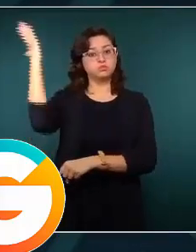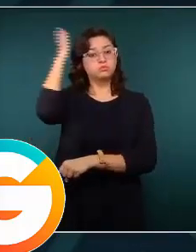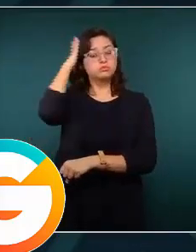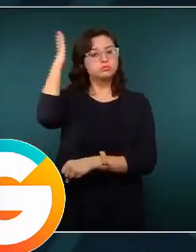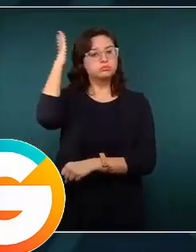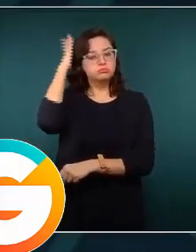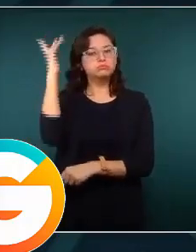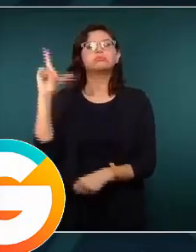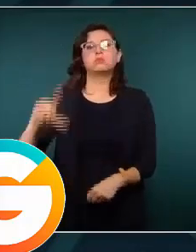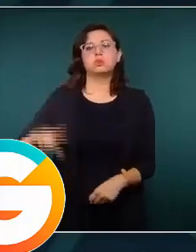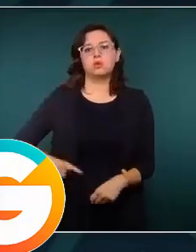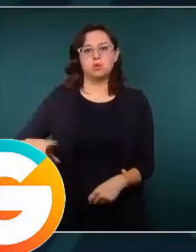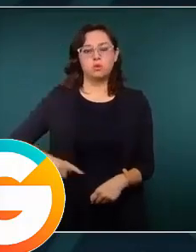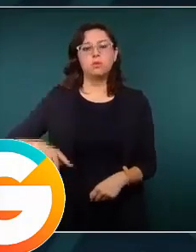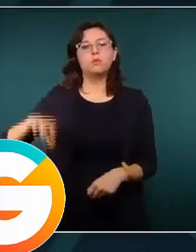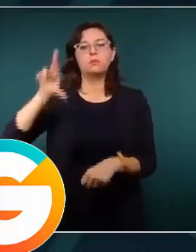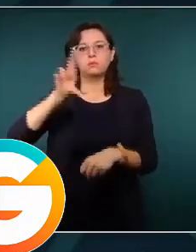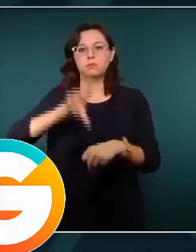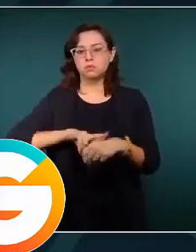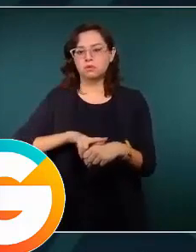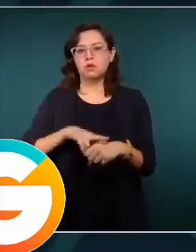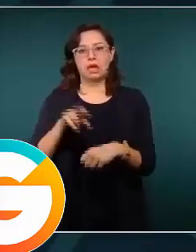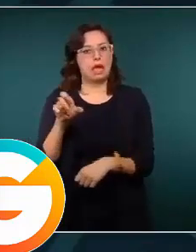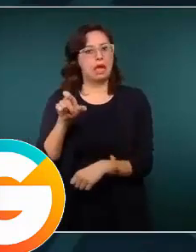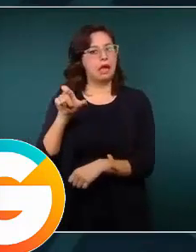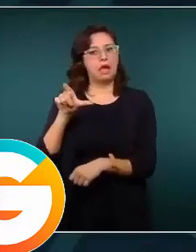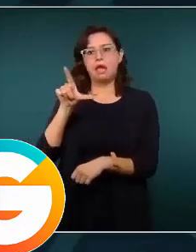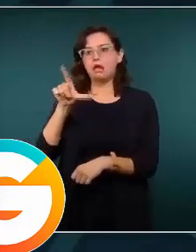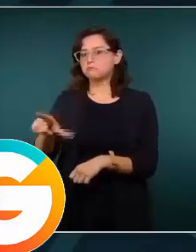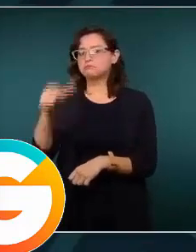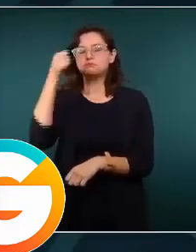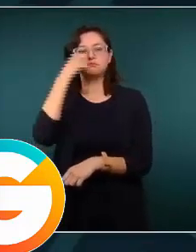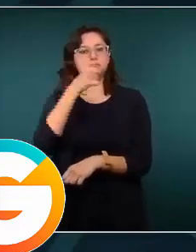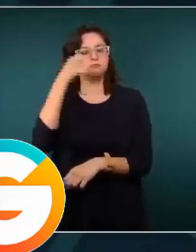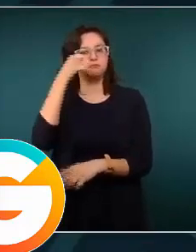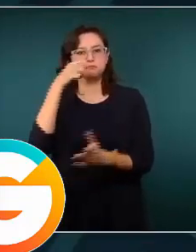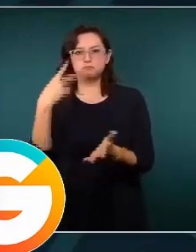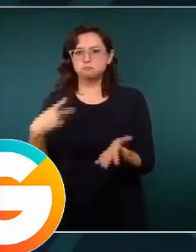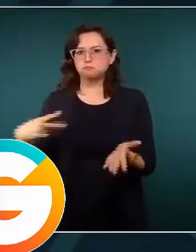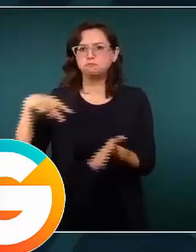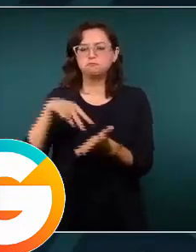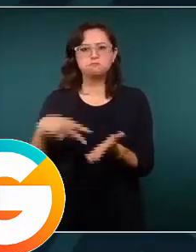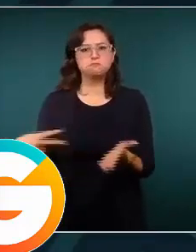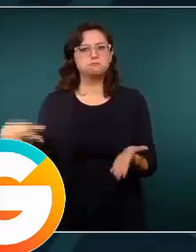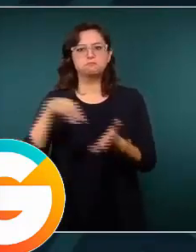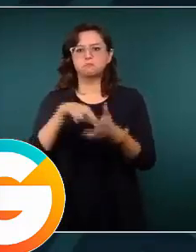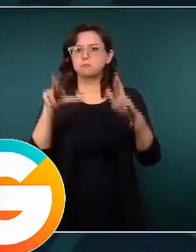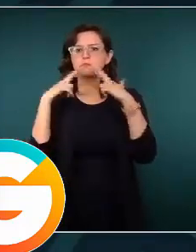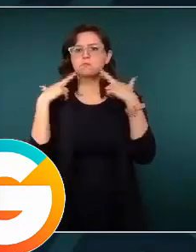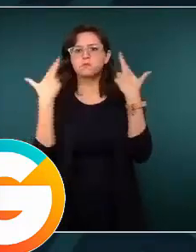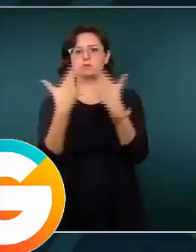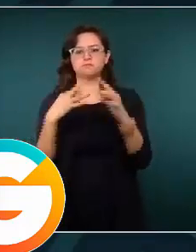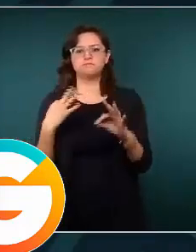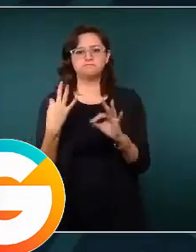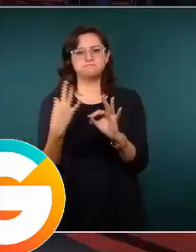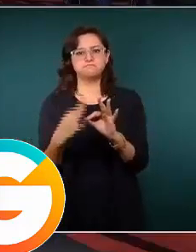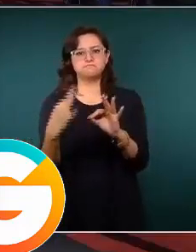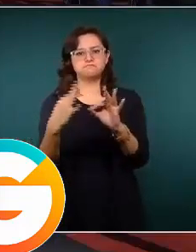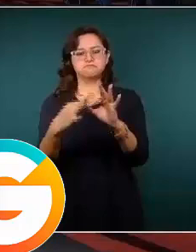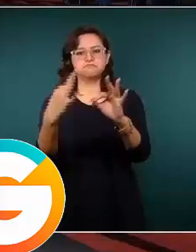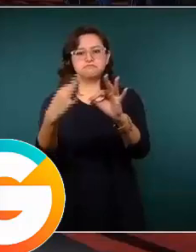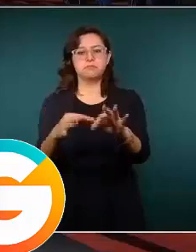y él está presente y lleva la conducción